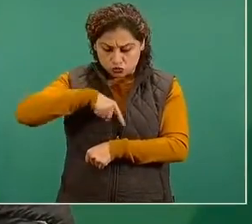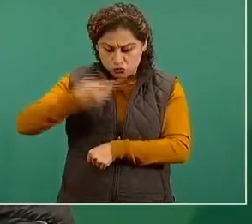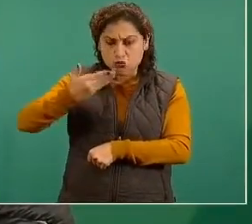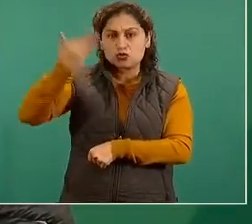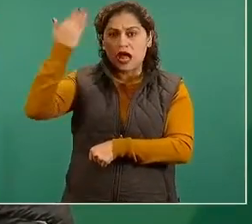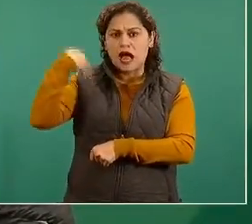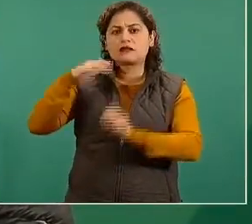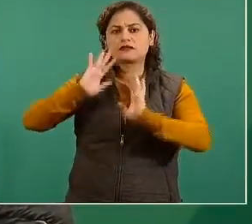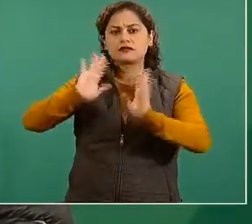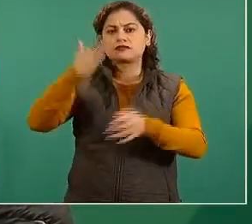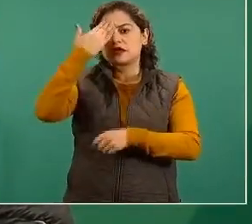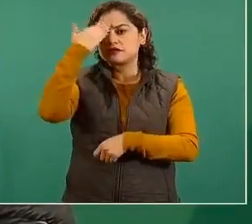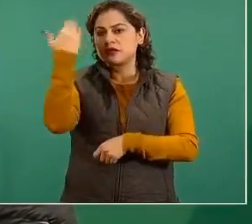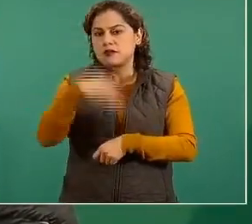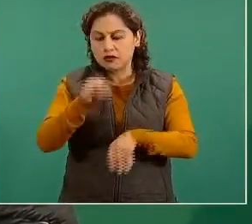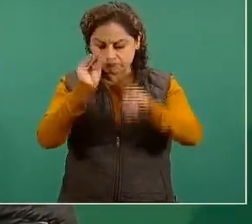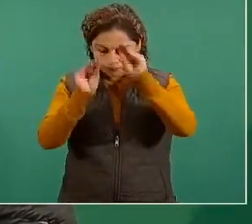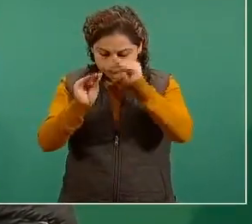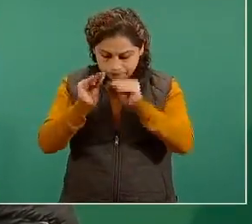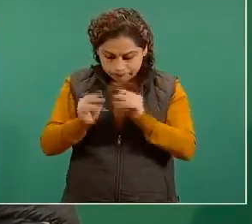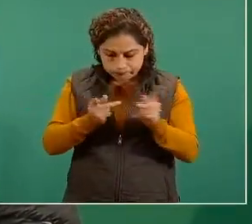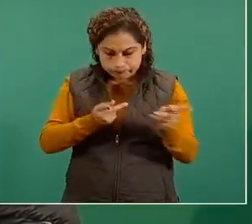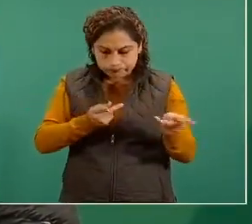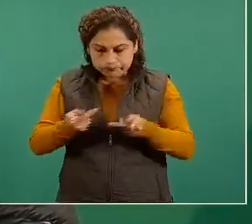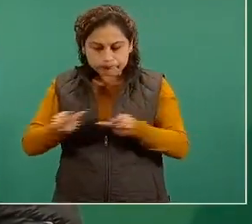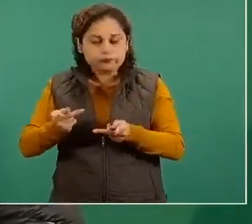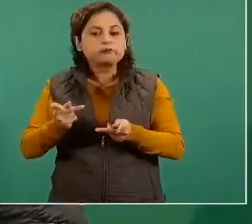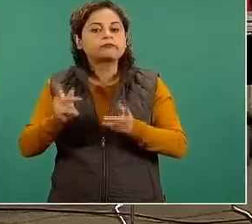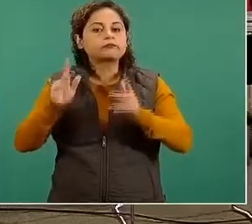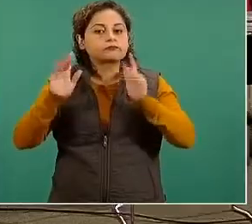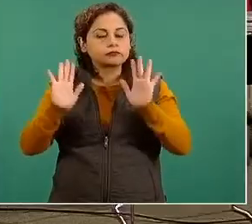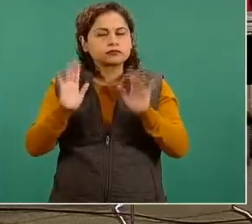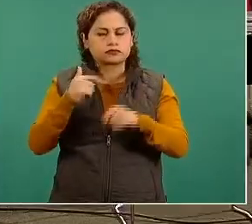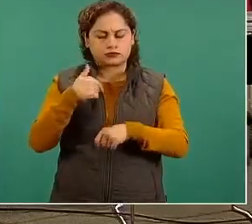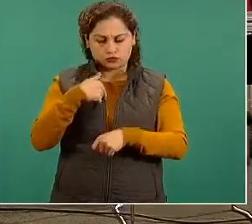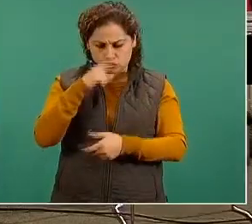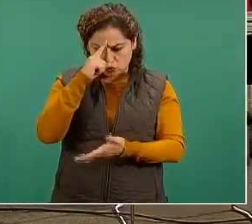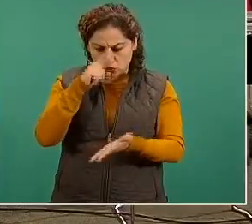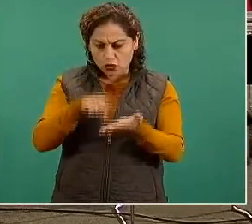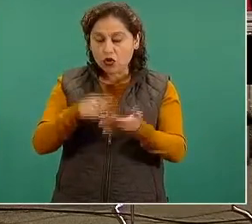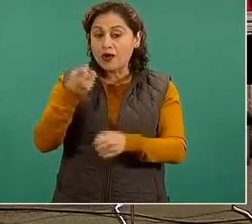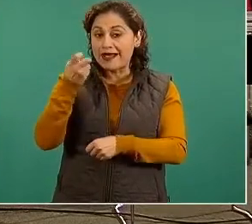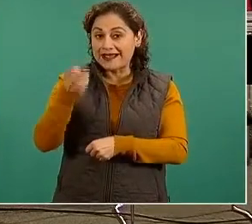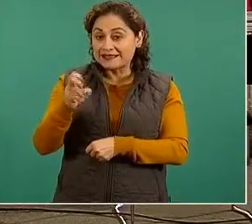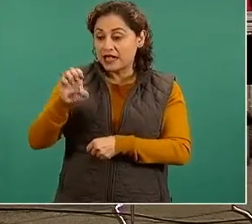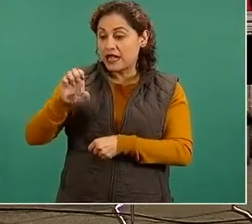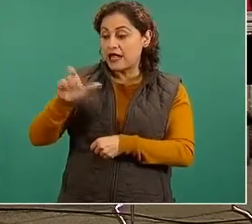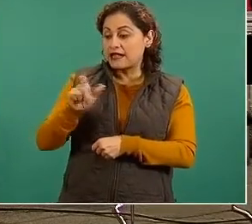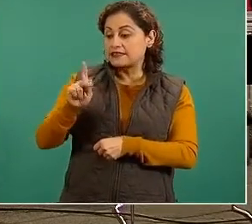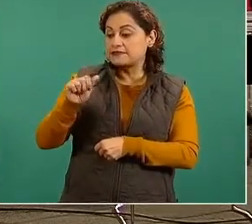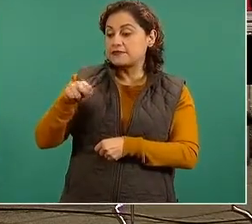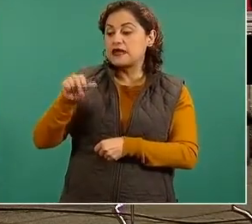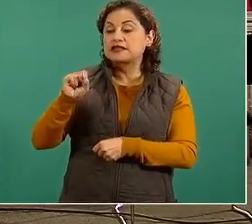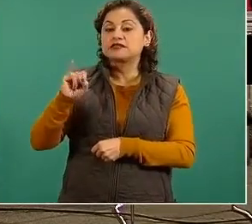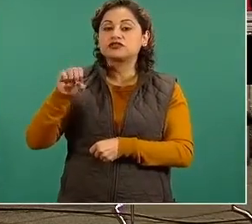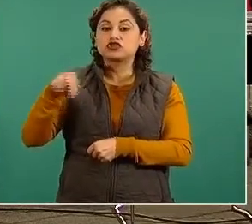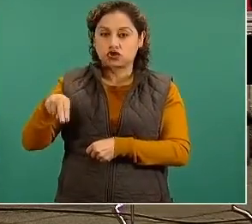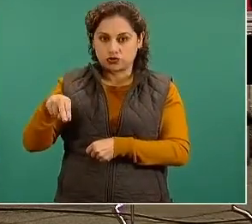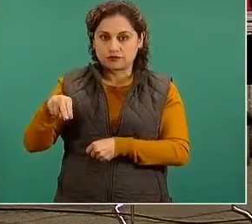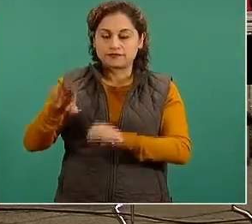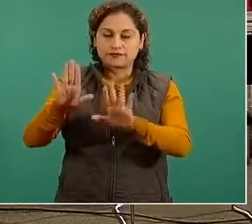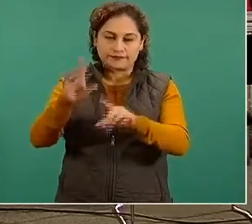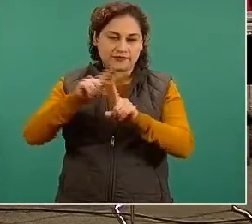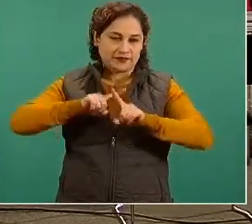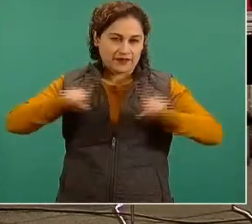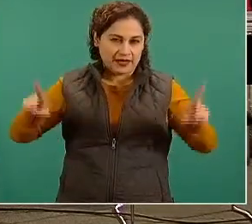es, si no me equivoco en el término, es la expansión, ya no es la reconversión. Un hospital